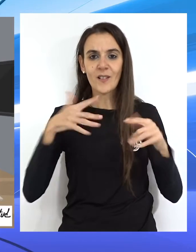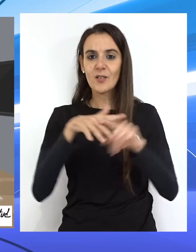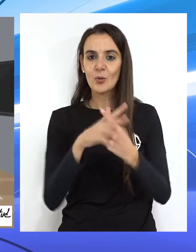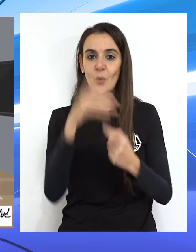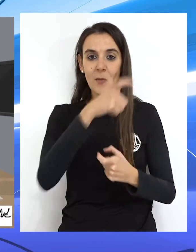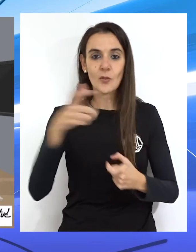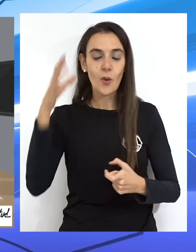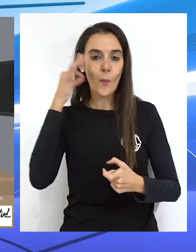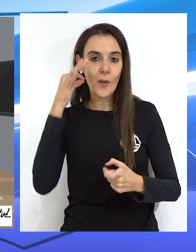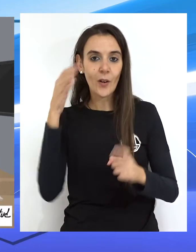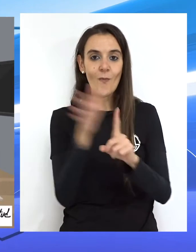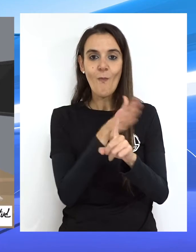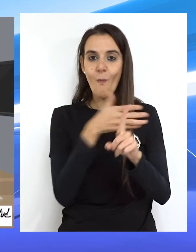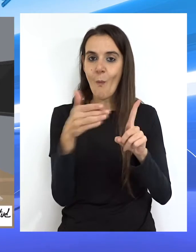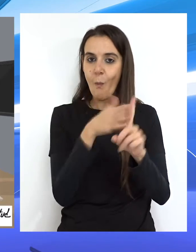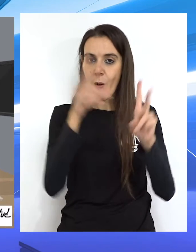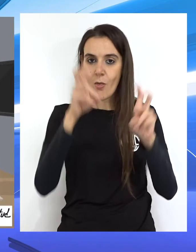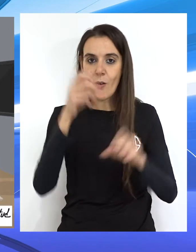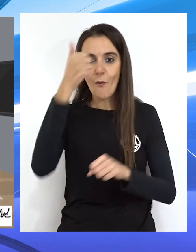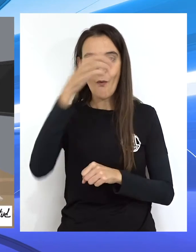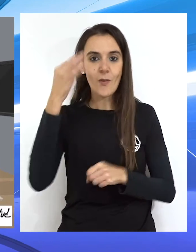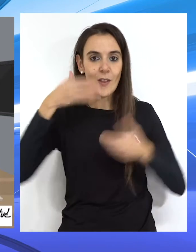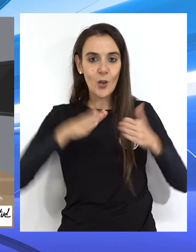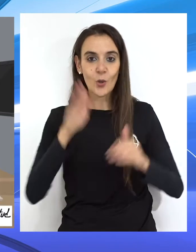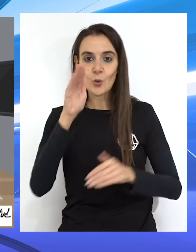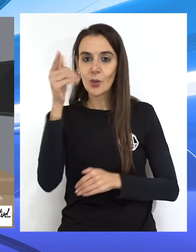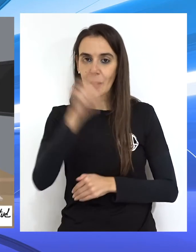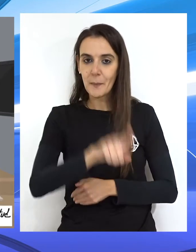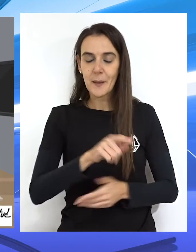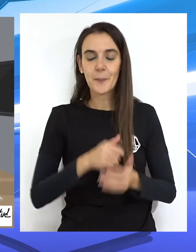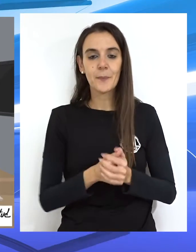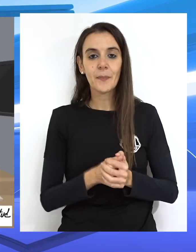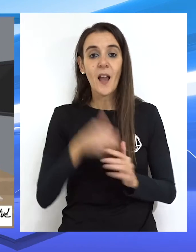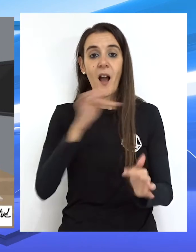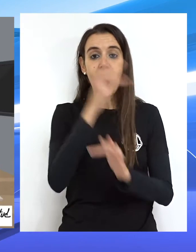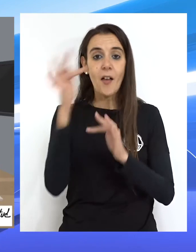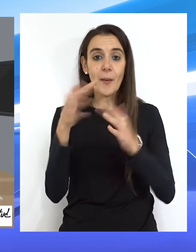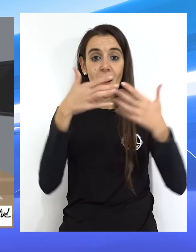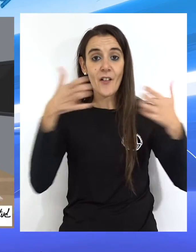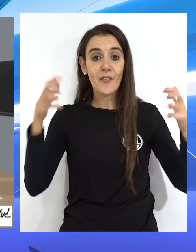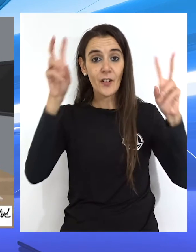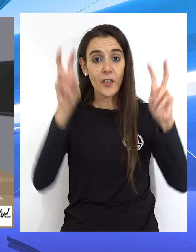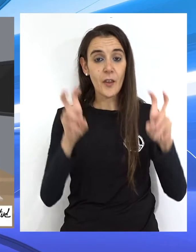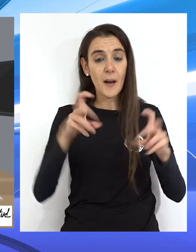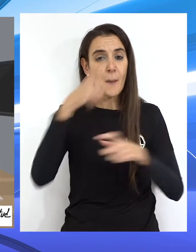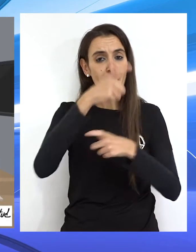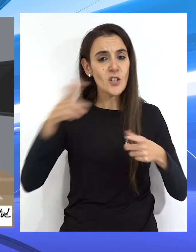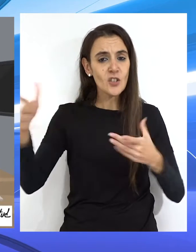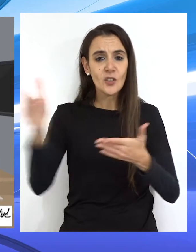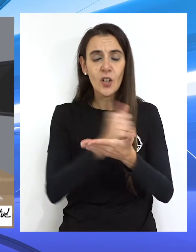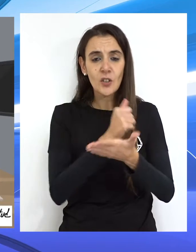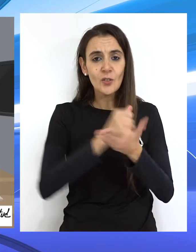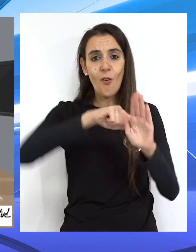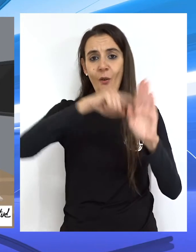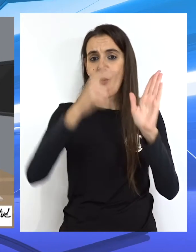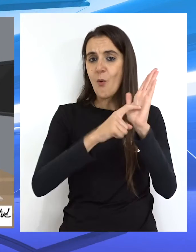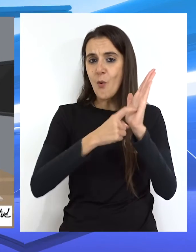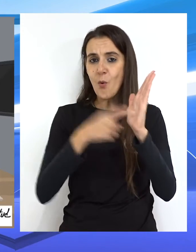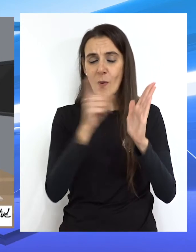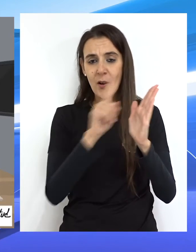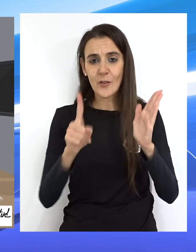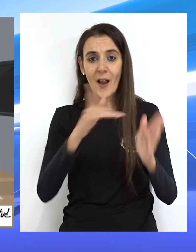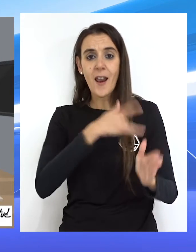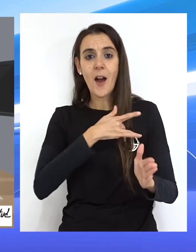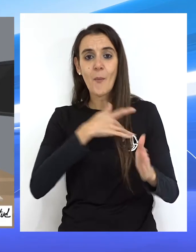caso de las mujeres víctimas de violencia de género y de sus hijos. Además, bajo el lema No todas las fórmulas valen, el